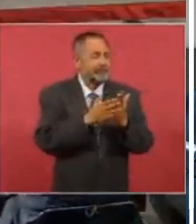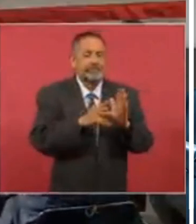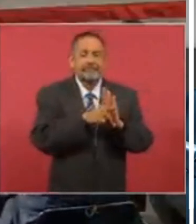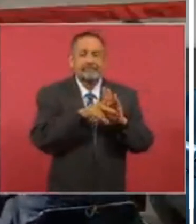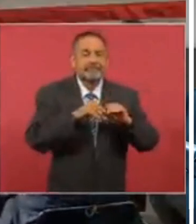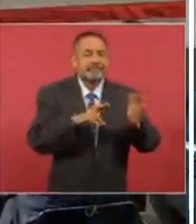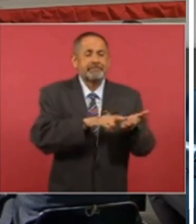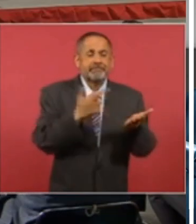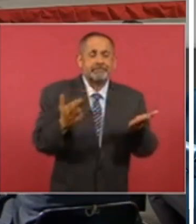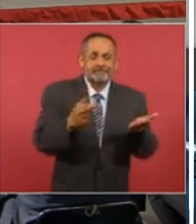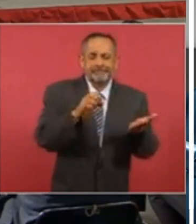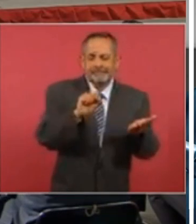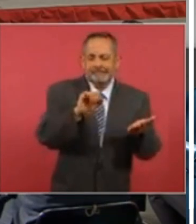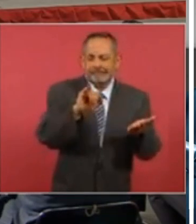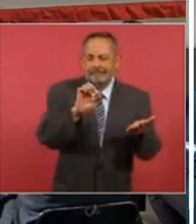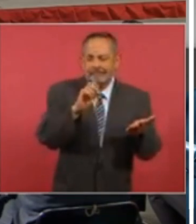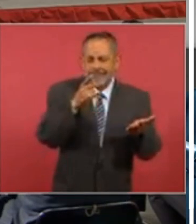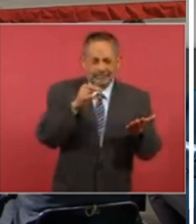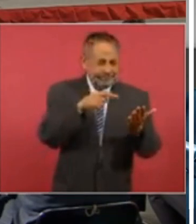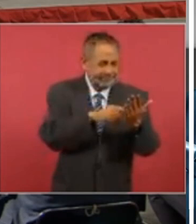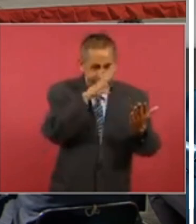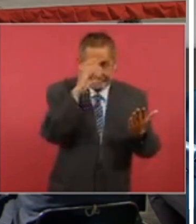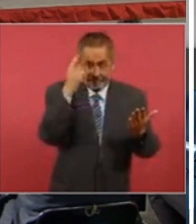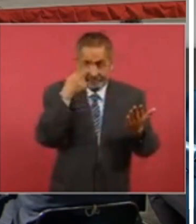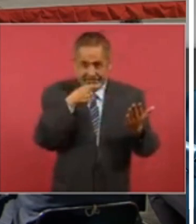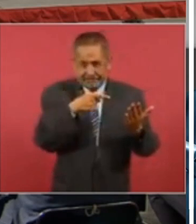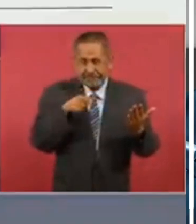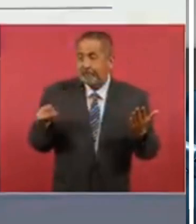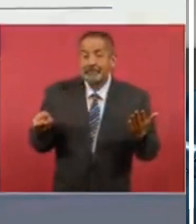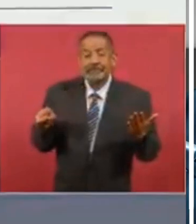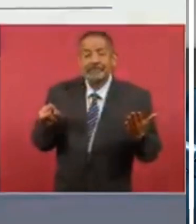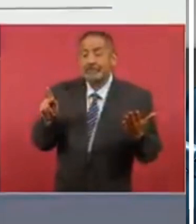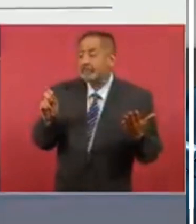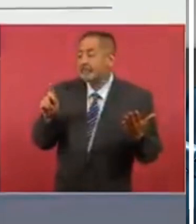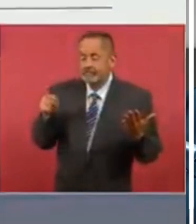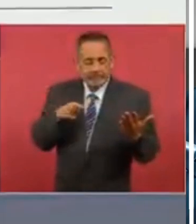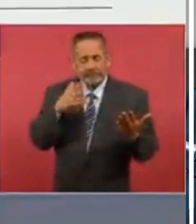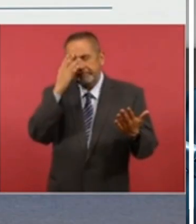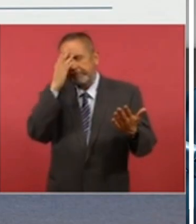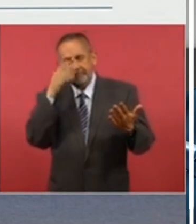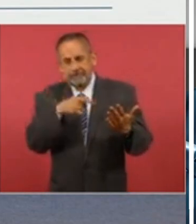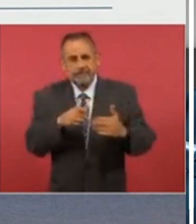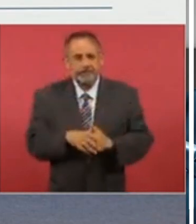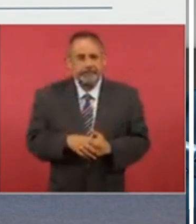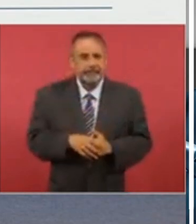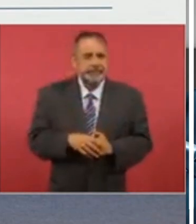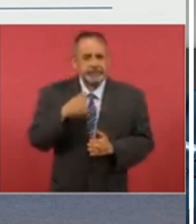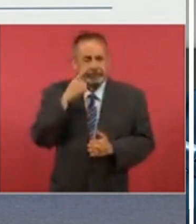atraparon, la derecha dijo que no era Ovidio. Hoy los abogados de Ovidio Guzmán han hecho suya